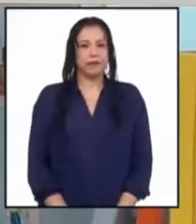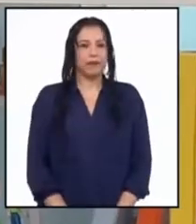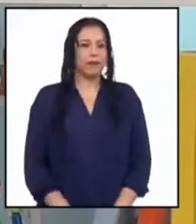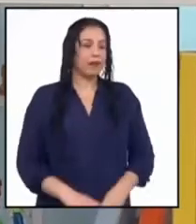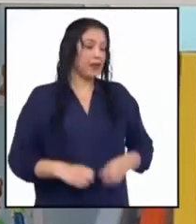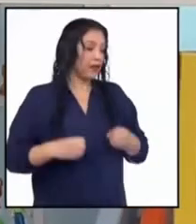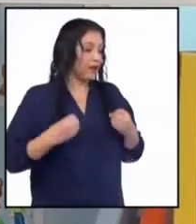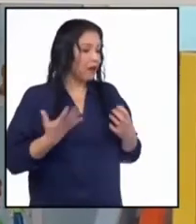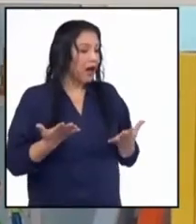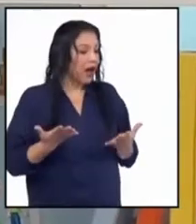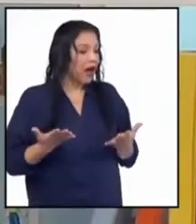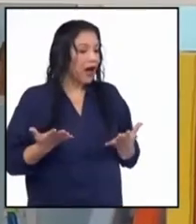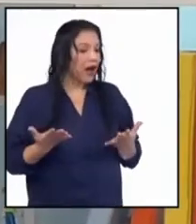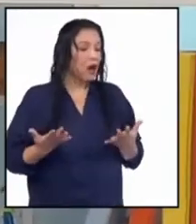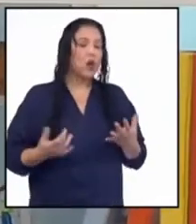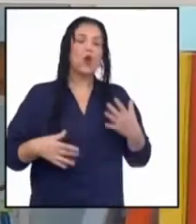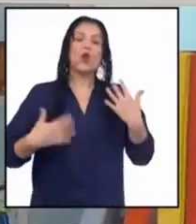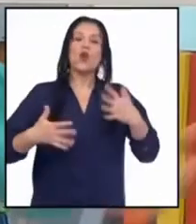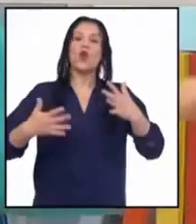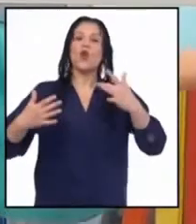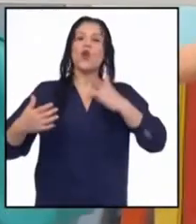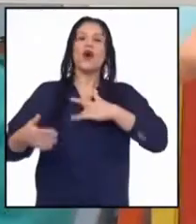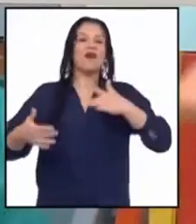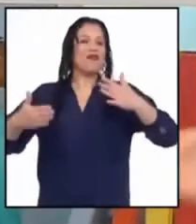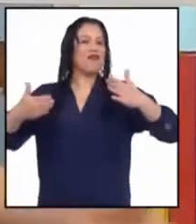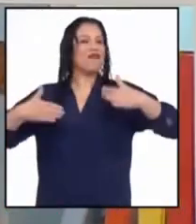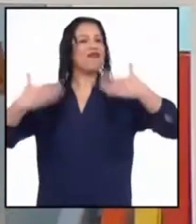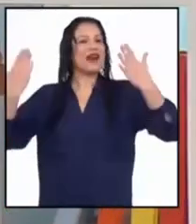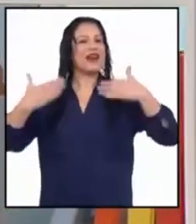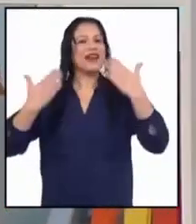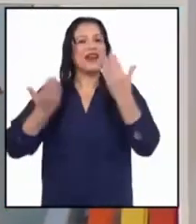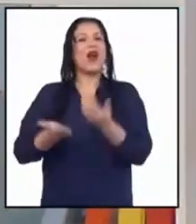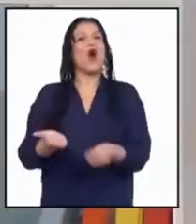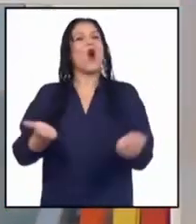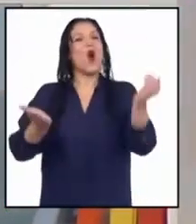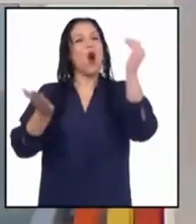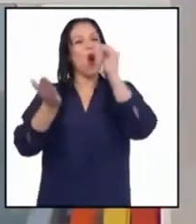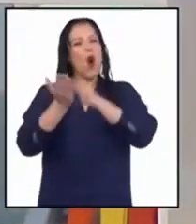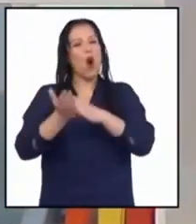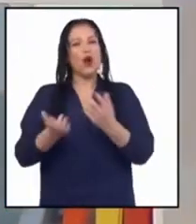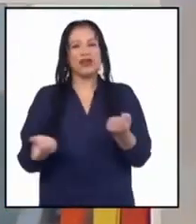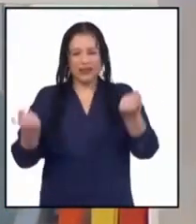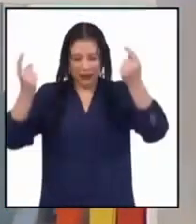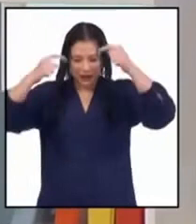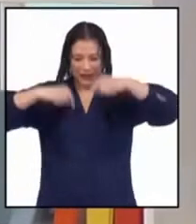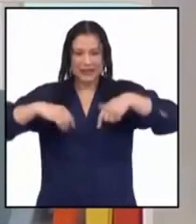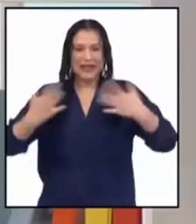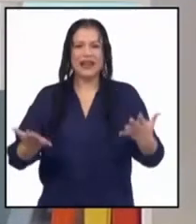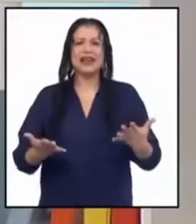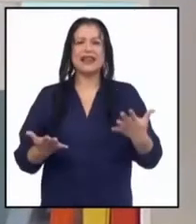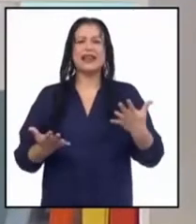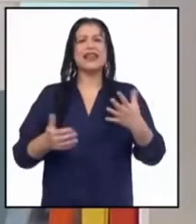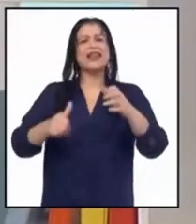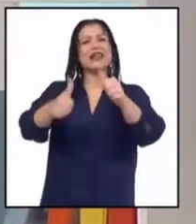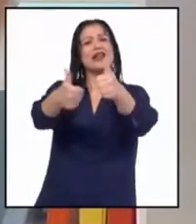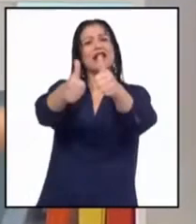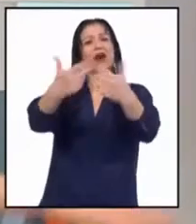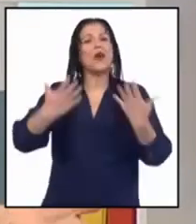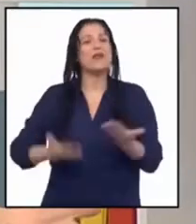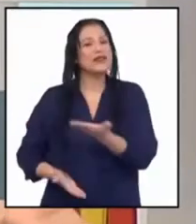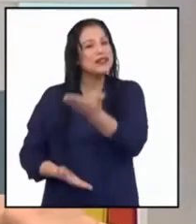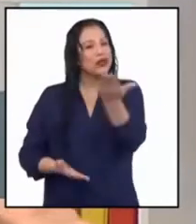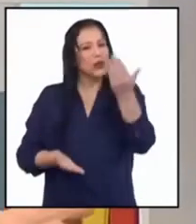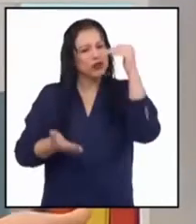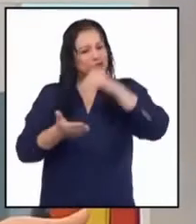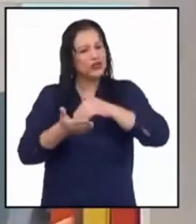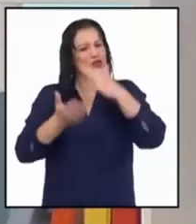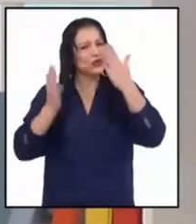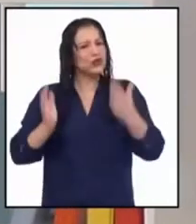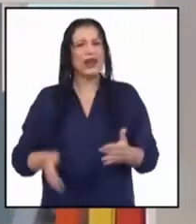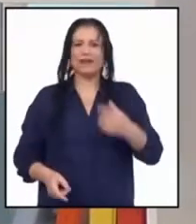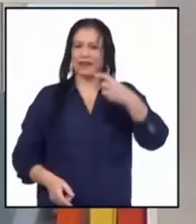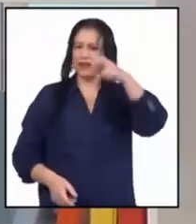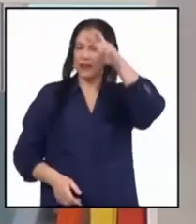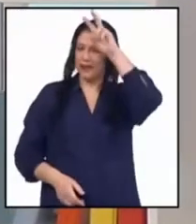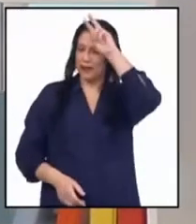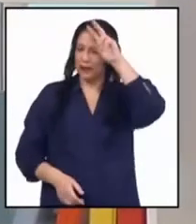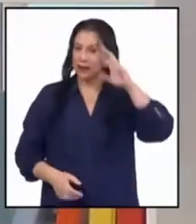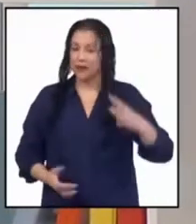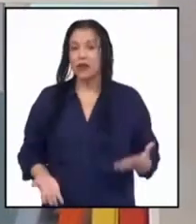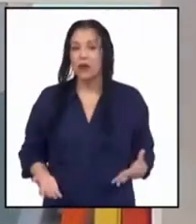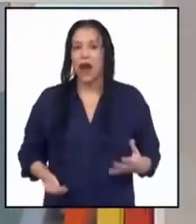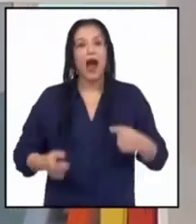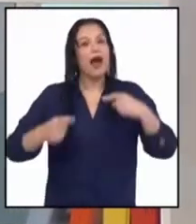Junior, estoy muy contenta de que estemos nuevamente hoy. ¿Qué tal a todos los estudiantes de todo el Perú? Bueno,